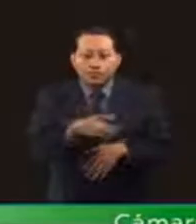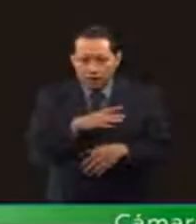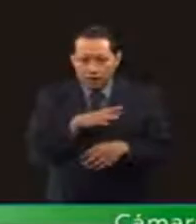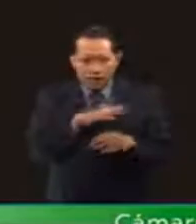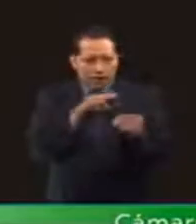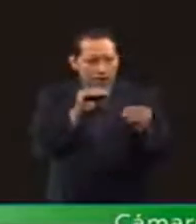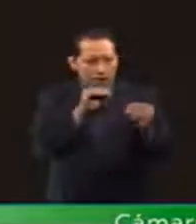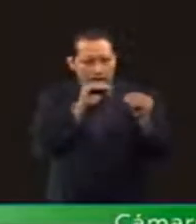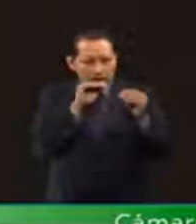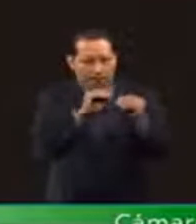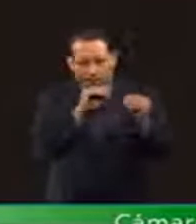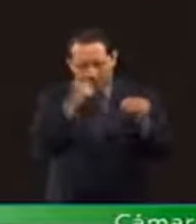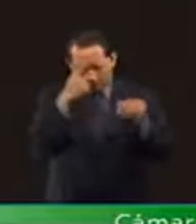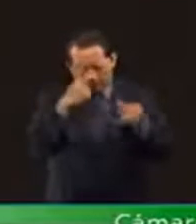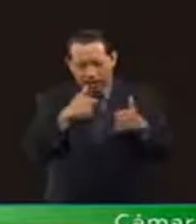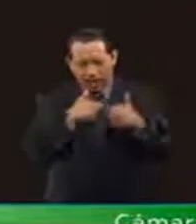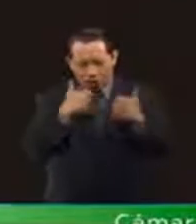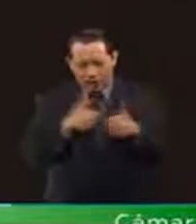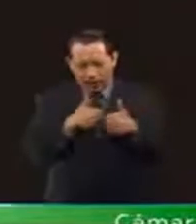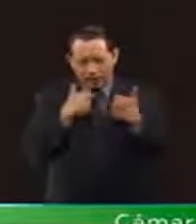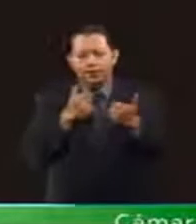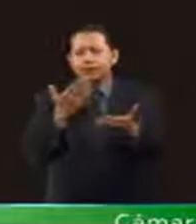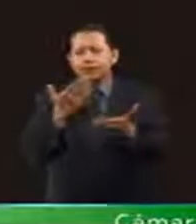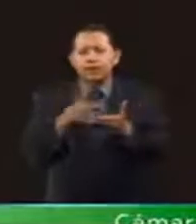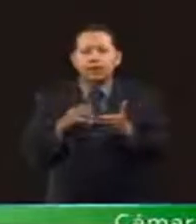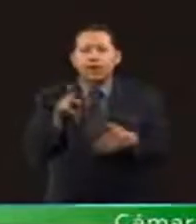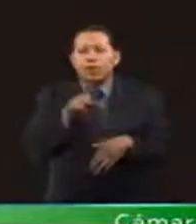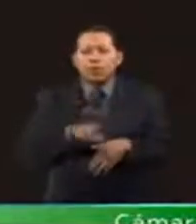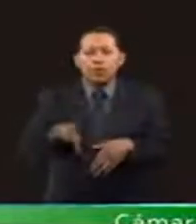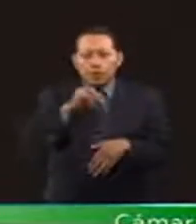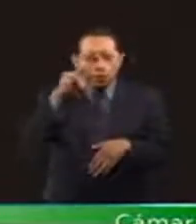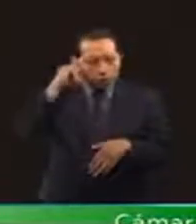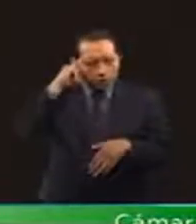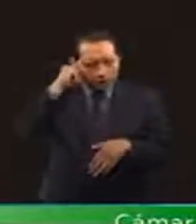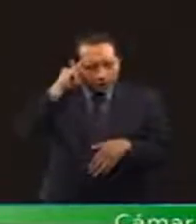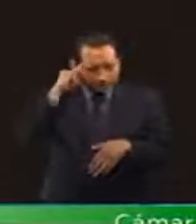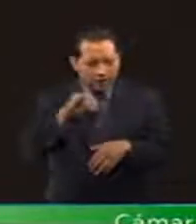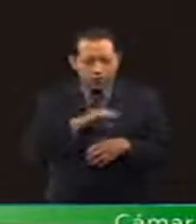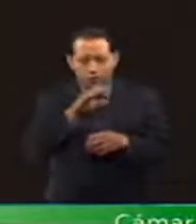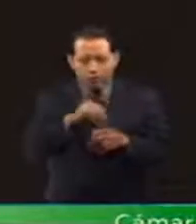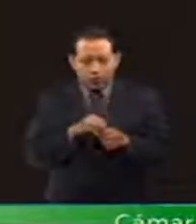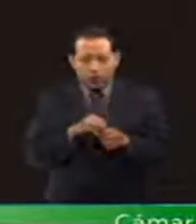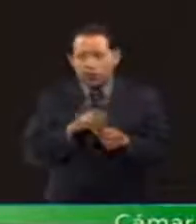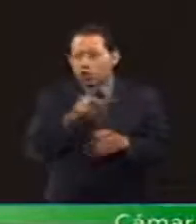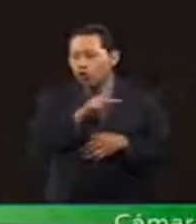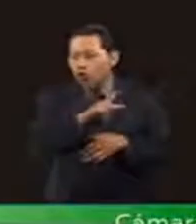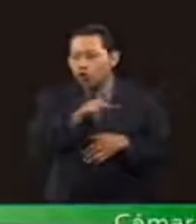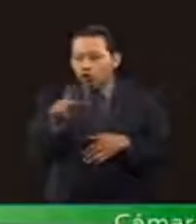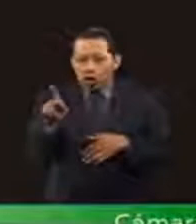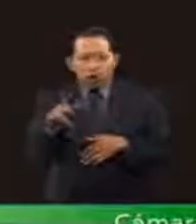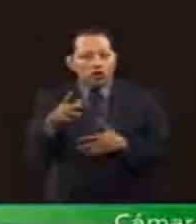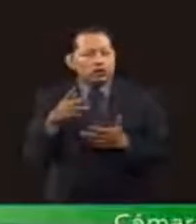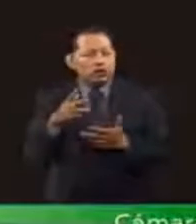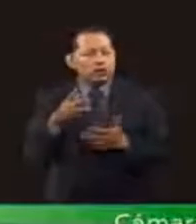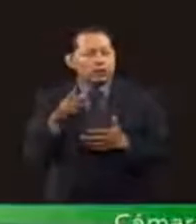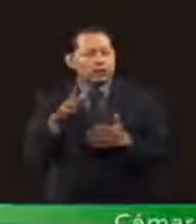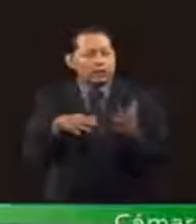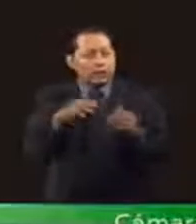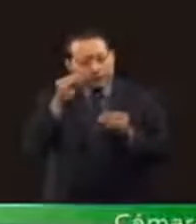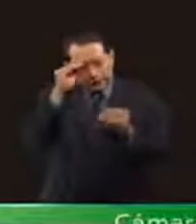debate por los jóvenes, por los pueblos indígenas, que a todos los han dejado a su suerte.